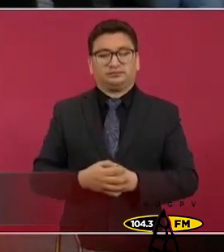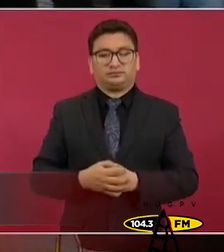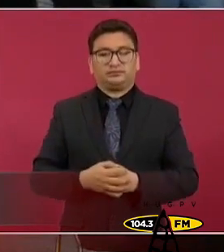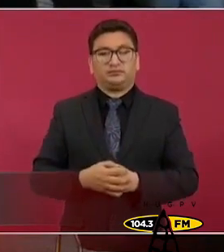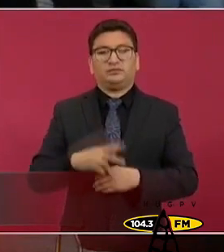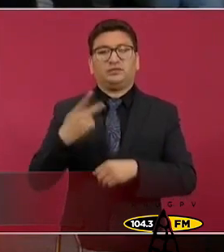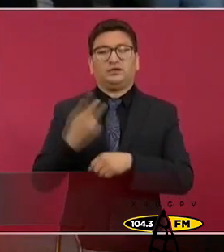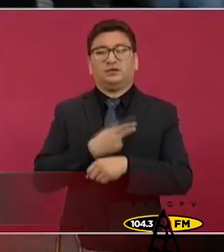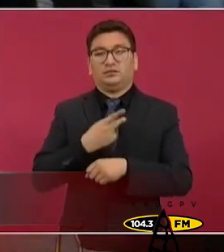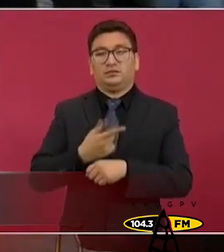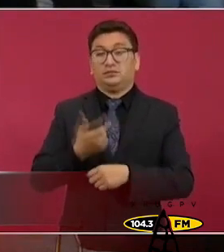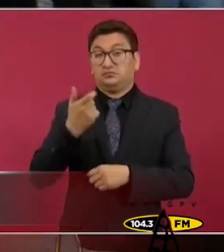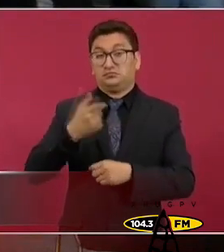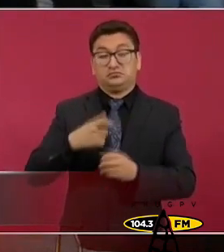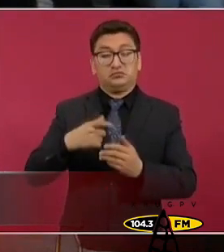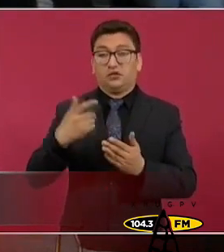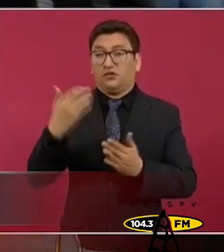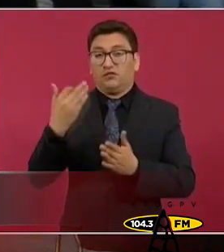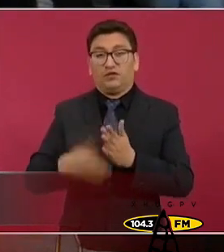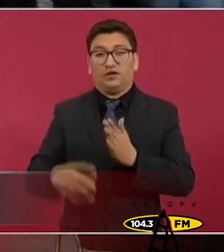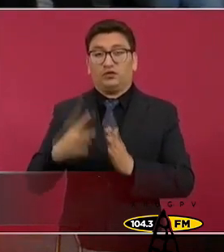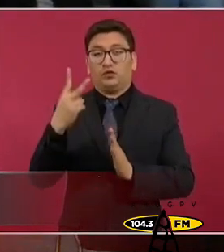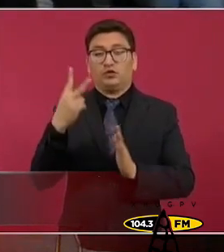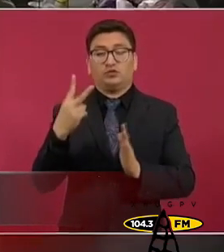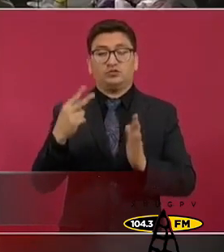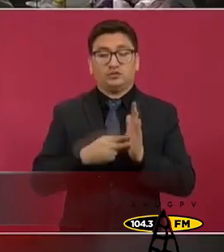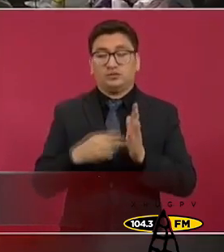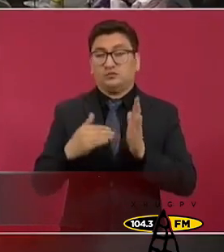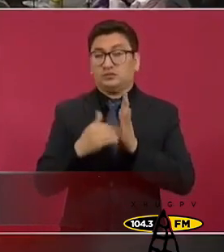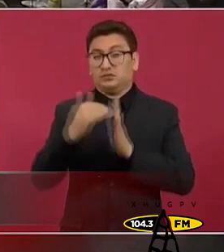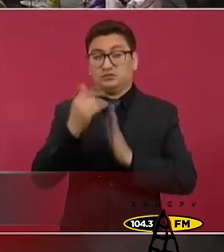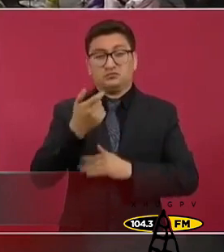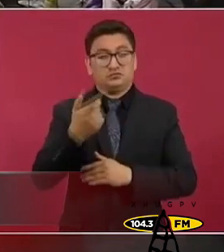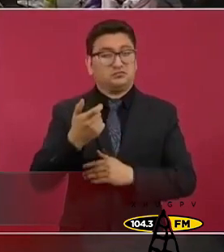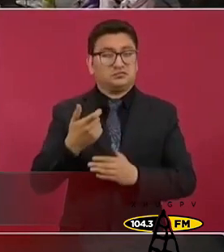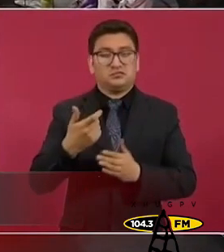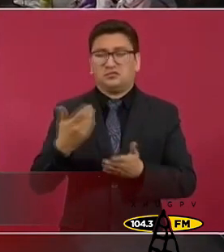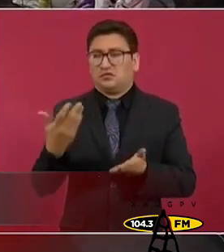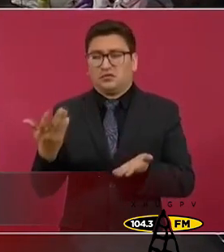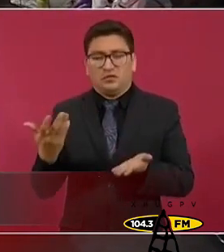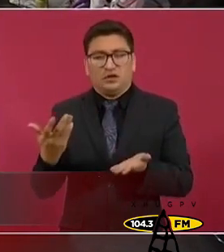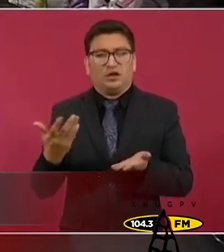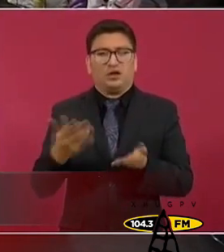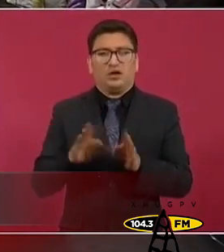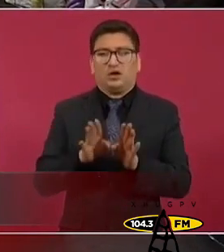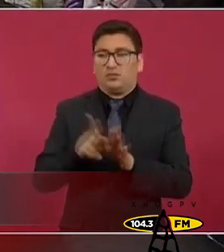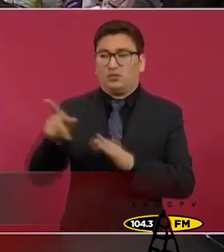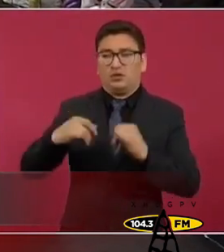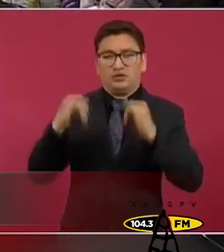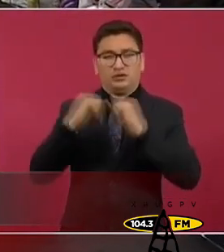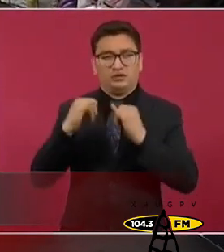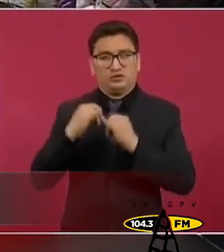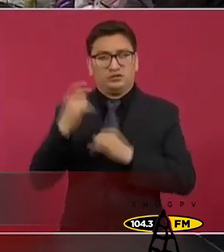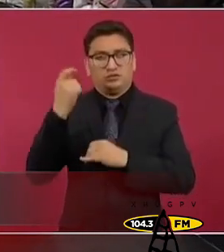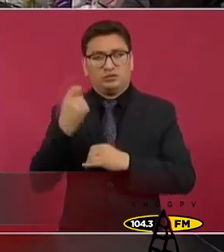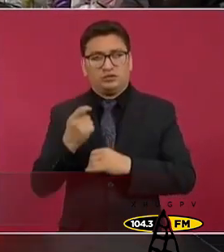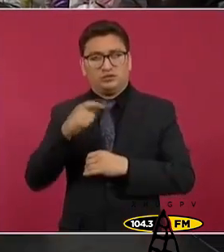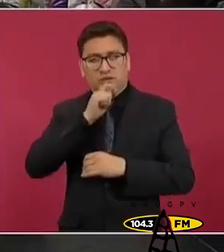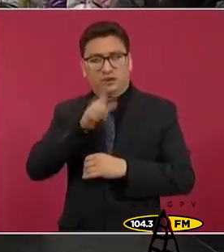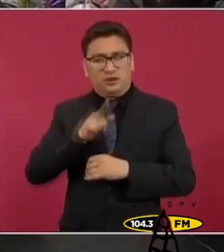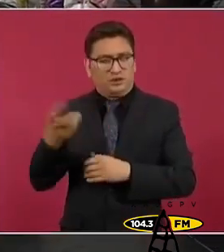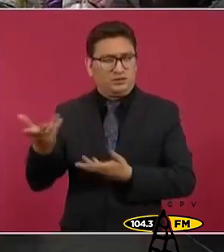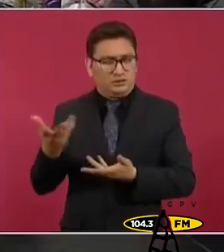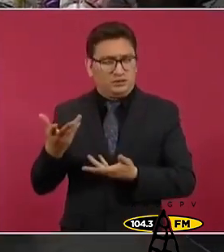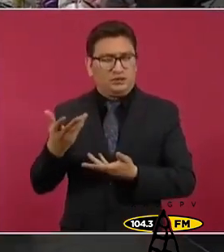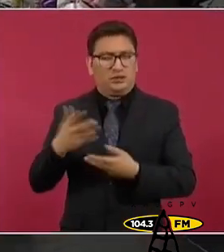mañanera, esto fue lo que respondió el presidente Andrés Manuel López Obrador. Presidente, hace unas semanas